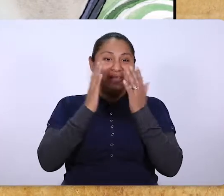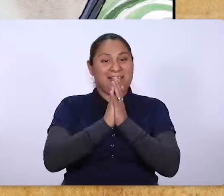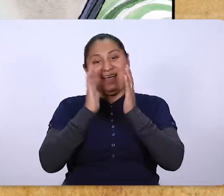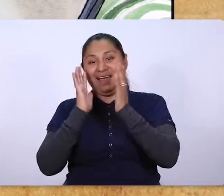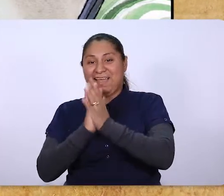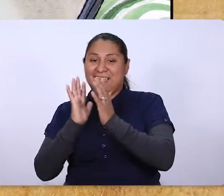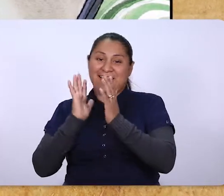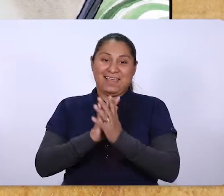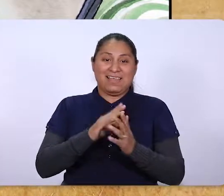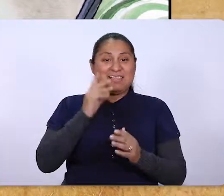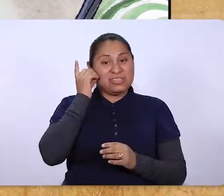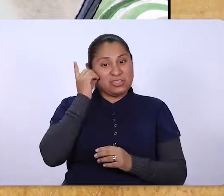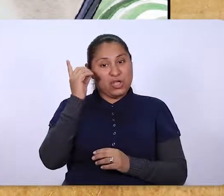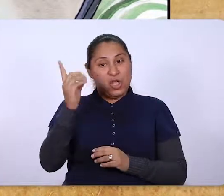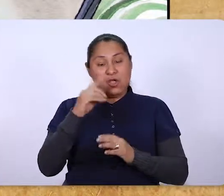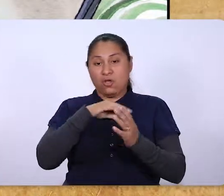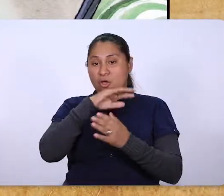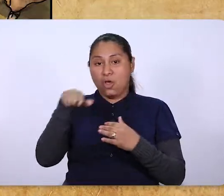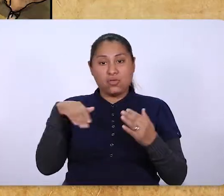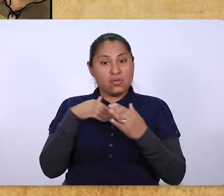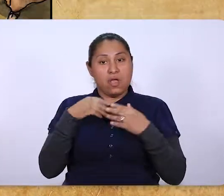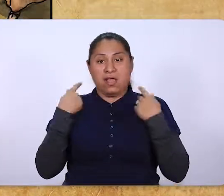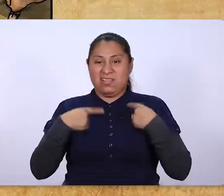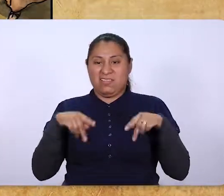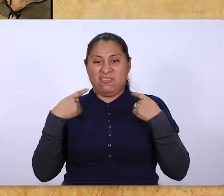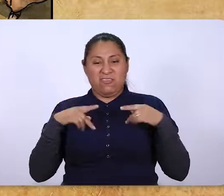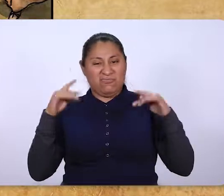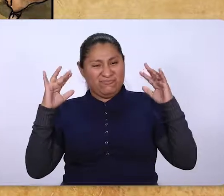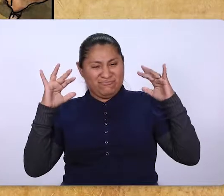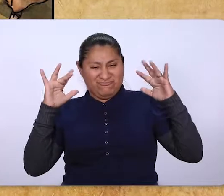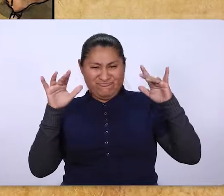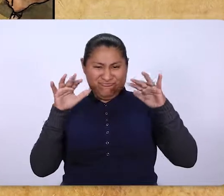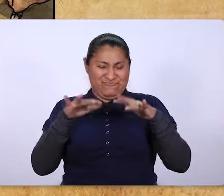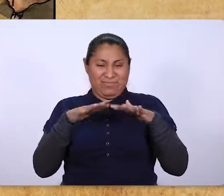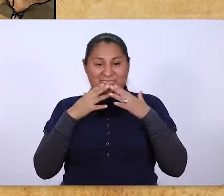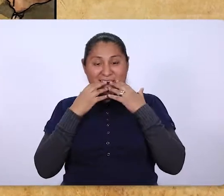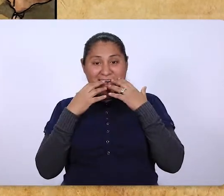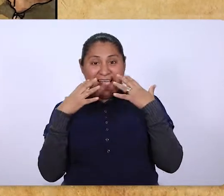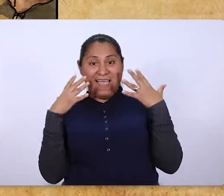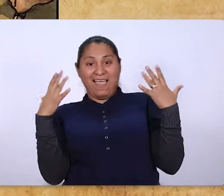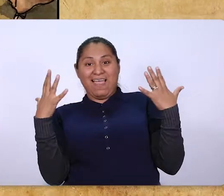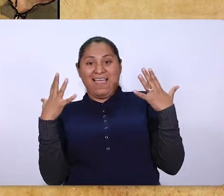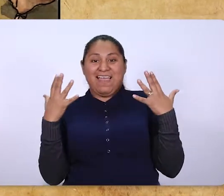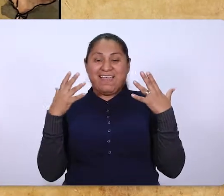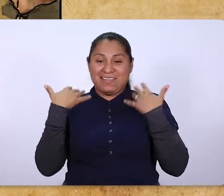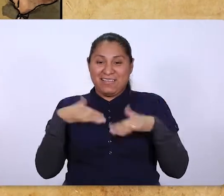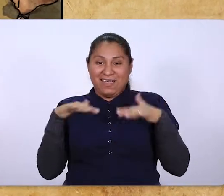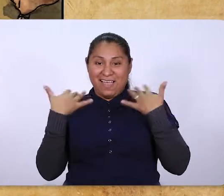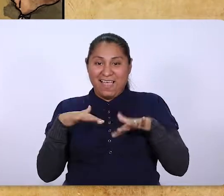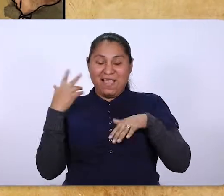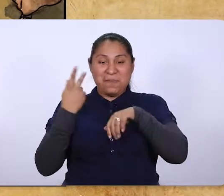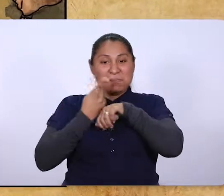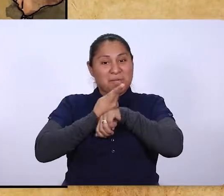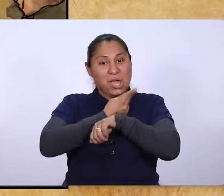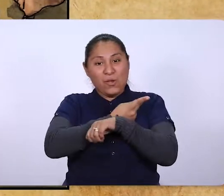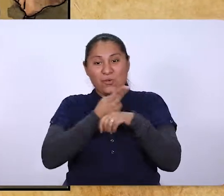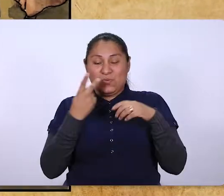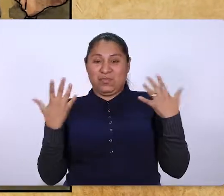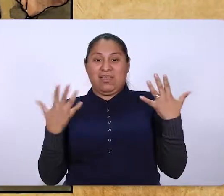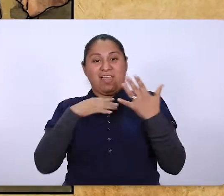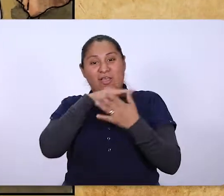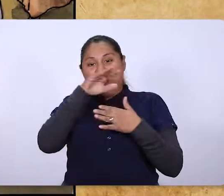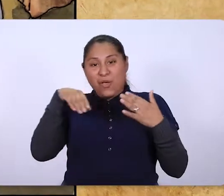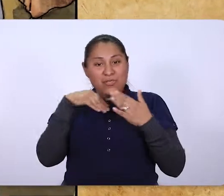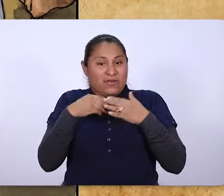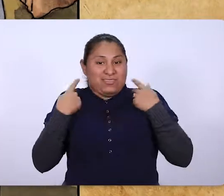a alabar a Dios. Todos los vecinos estaban asombrados y en toda la región montañosa de